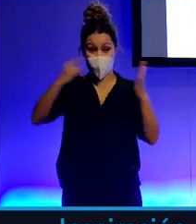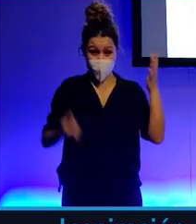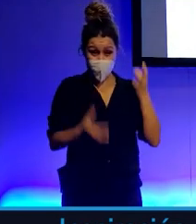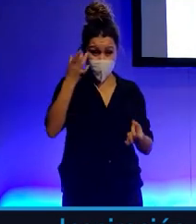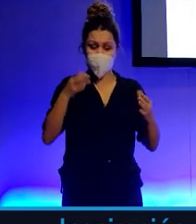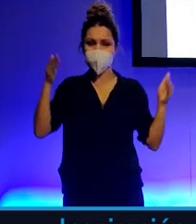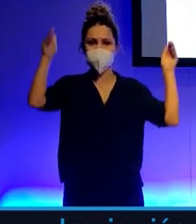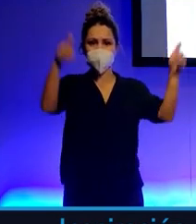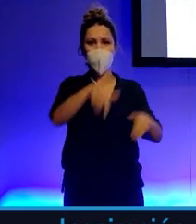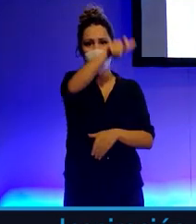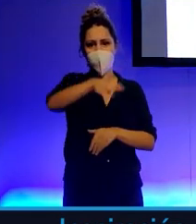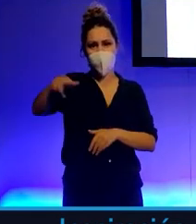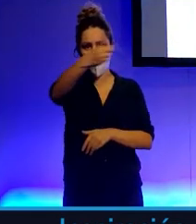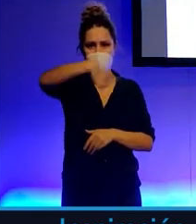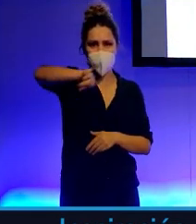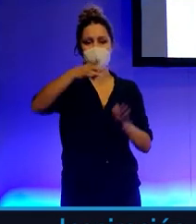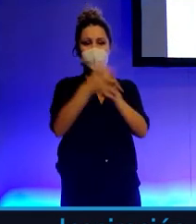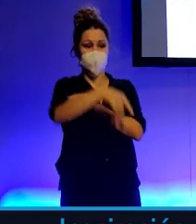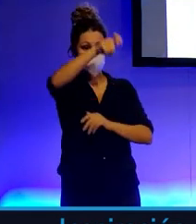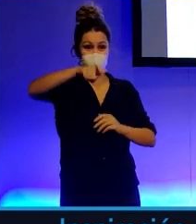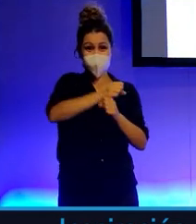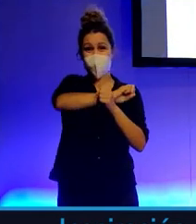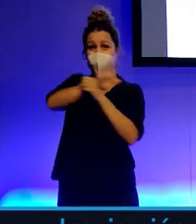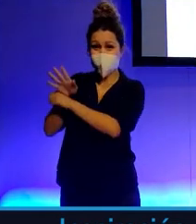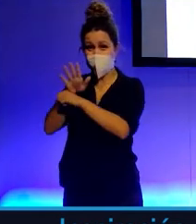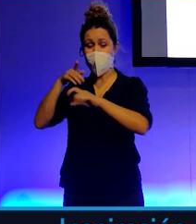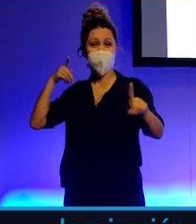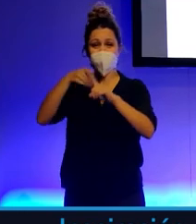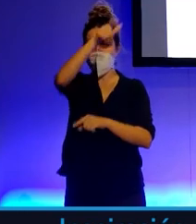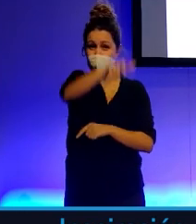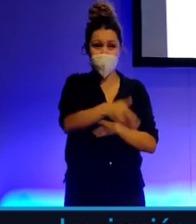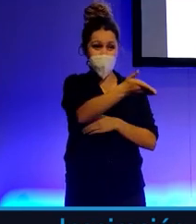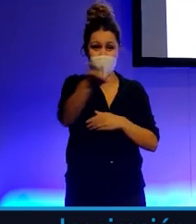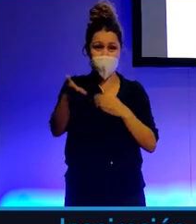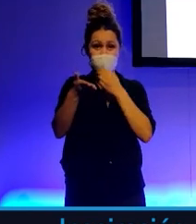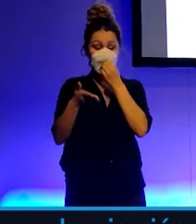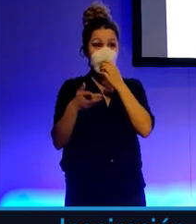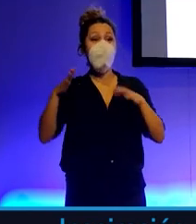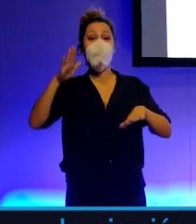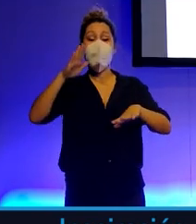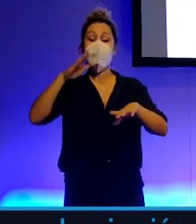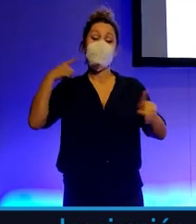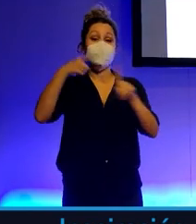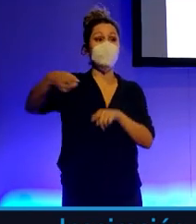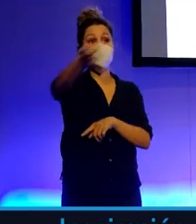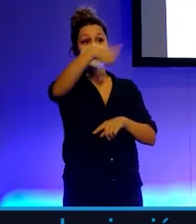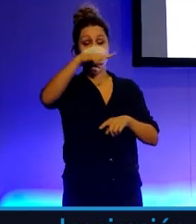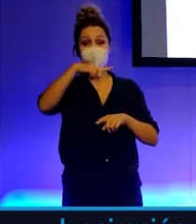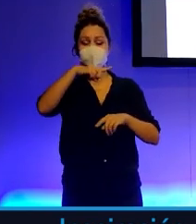en lo humano, focalizada en lo humano, transversal a lo humano. Para que todos podamos avanzar a la misma velocidad.